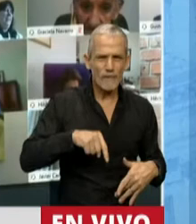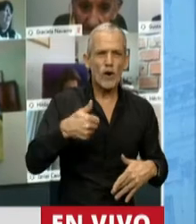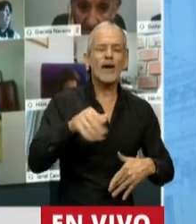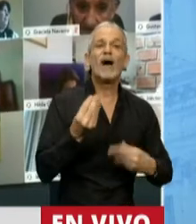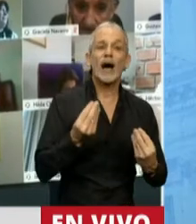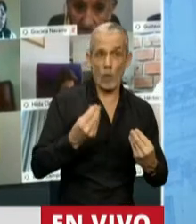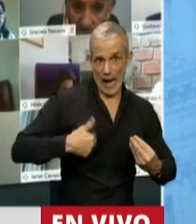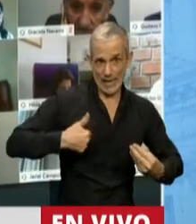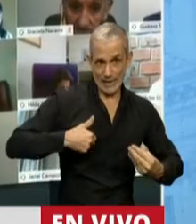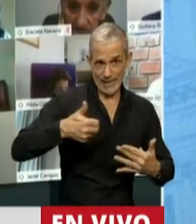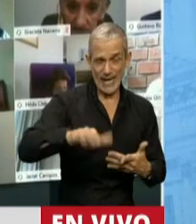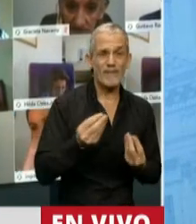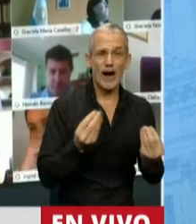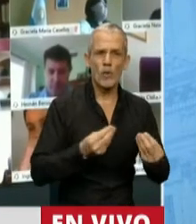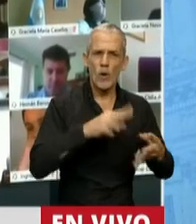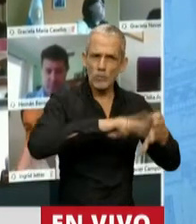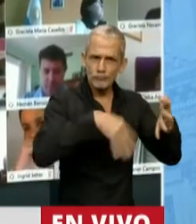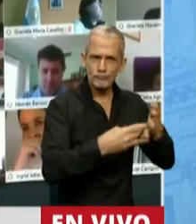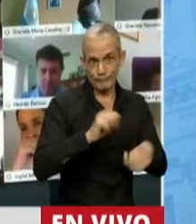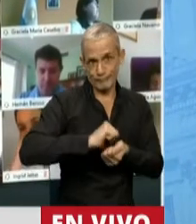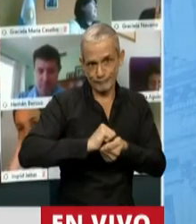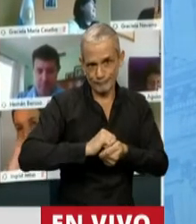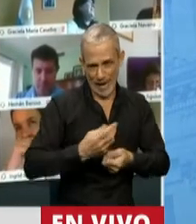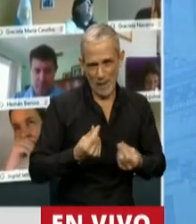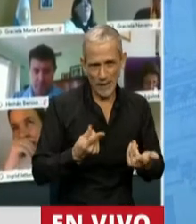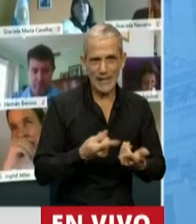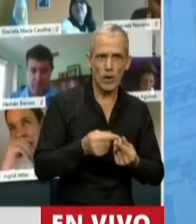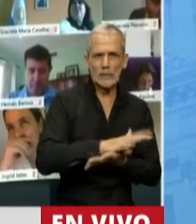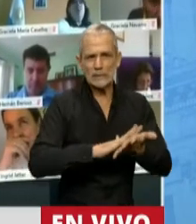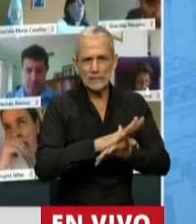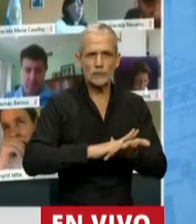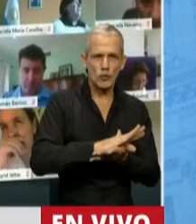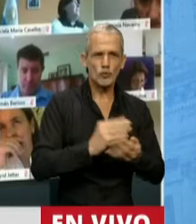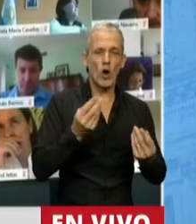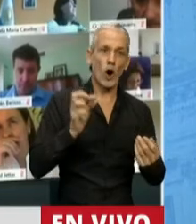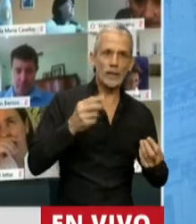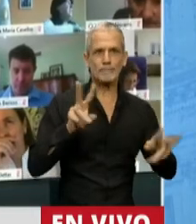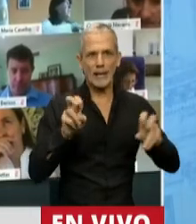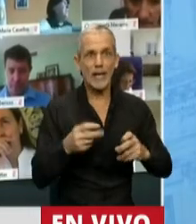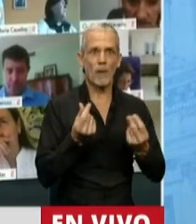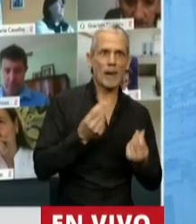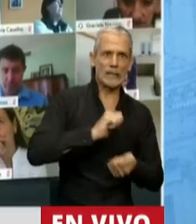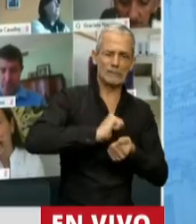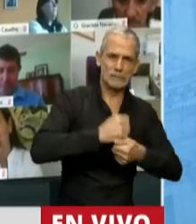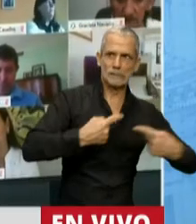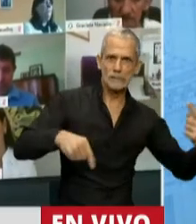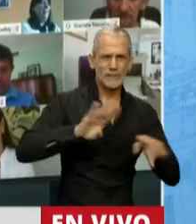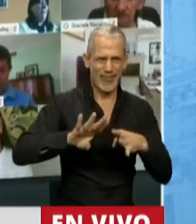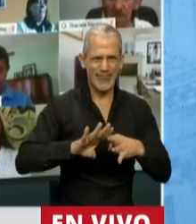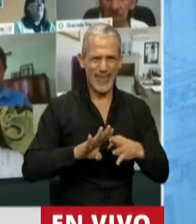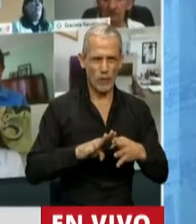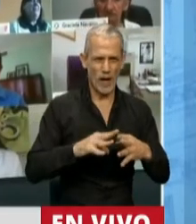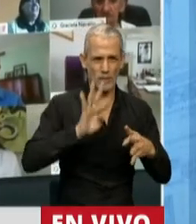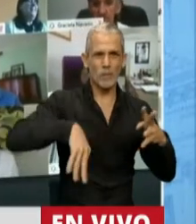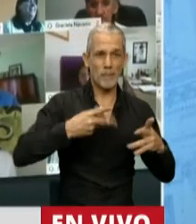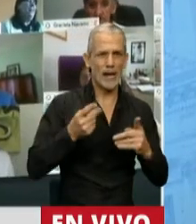tiene que tener a la Argentina con un programa monetario y poder encontrar una solución a ese tema. Ya tenemos el anticipo de tener